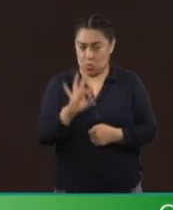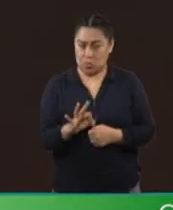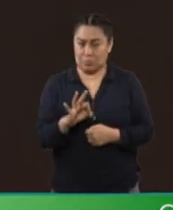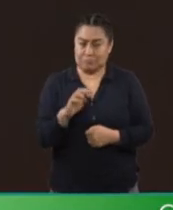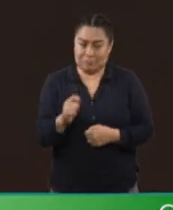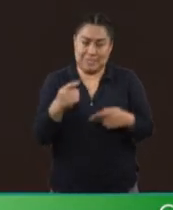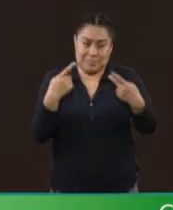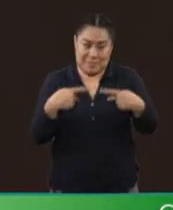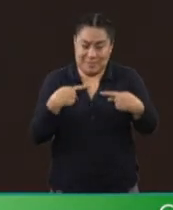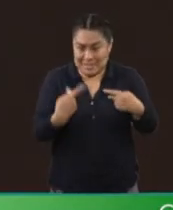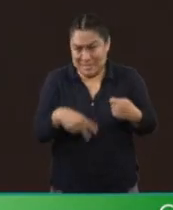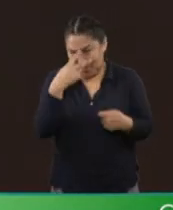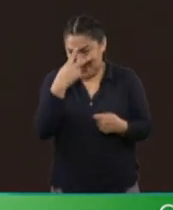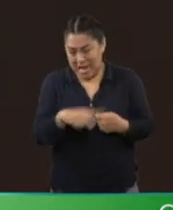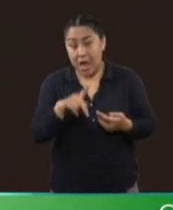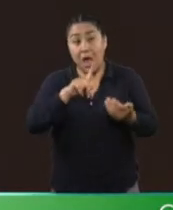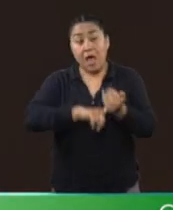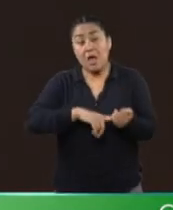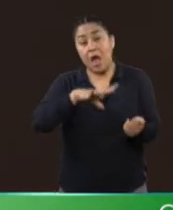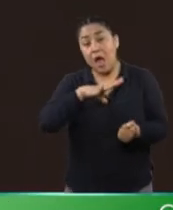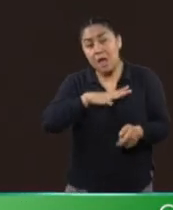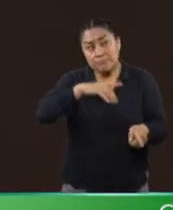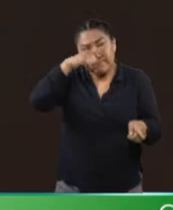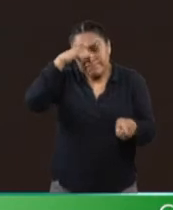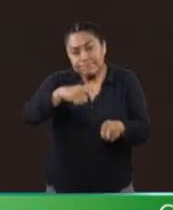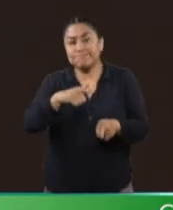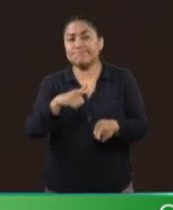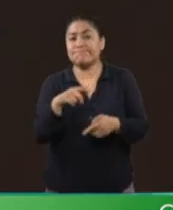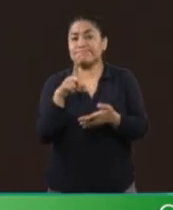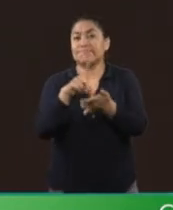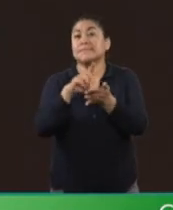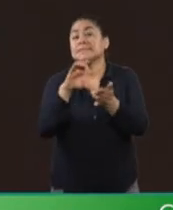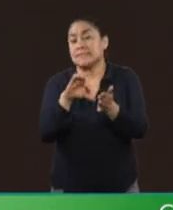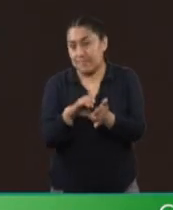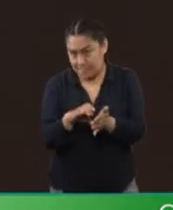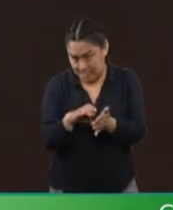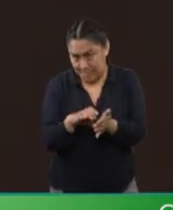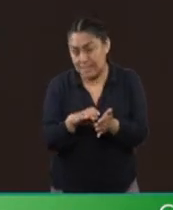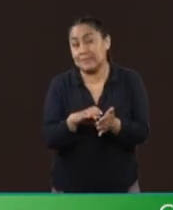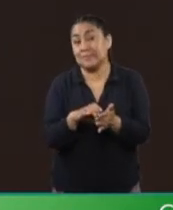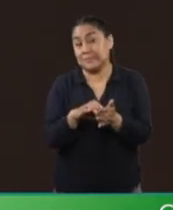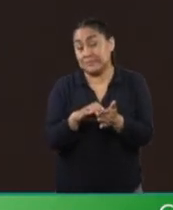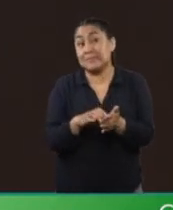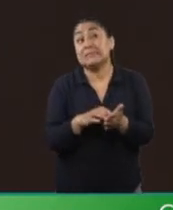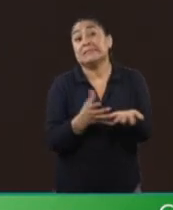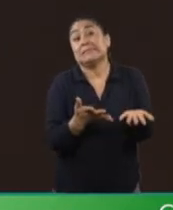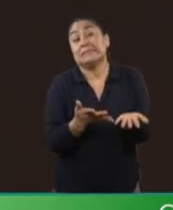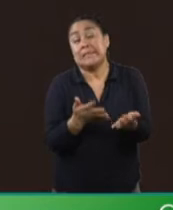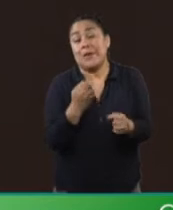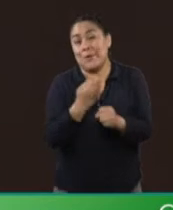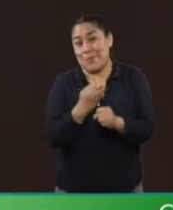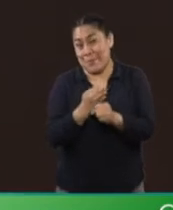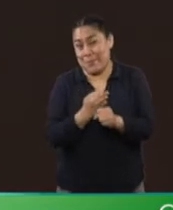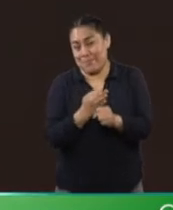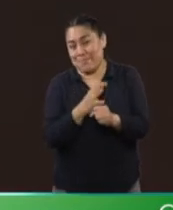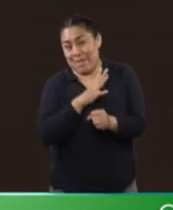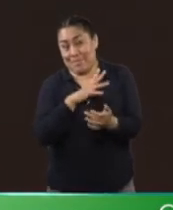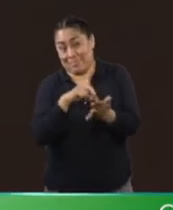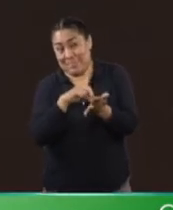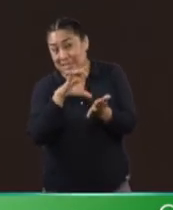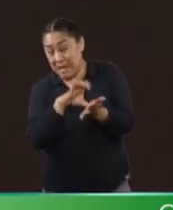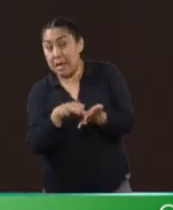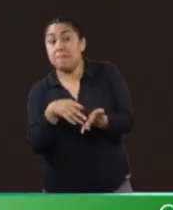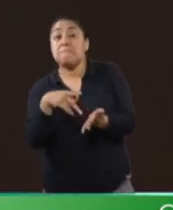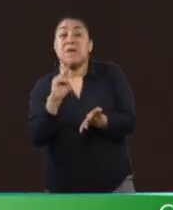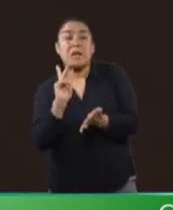presenta algún tipo de discapacidad y, a pesar de esta cifra, la infraestructura y los servicios